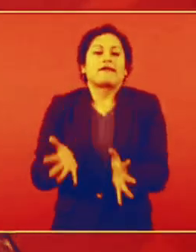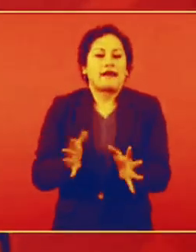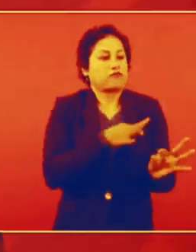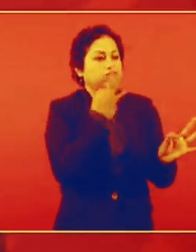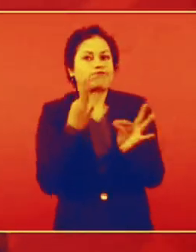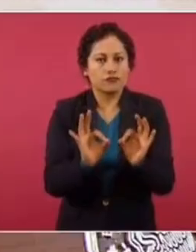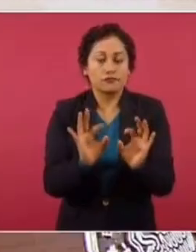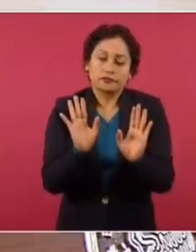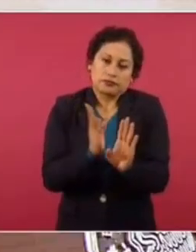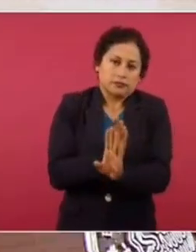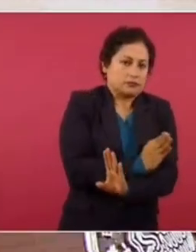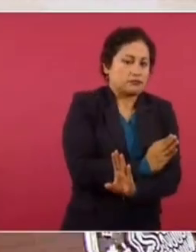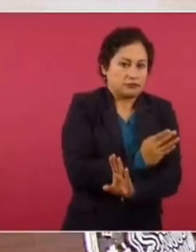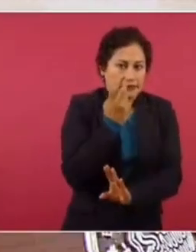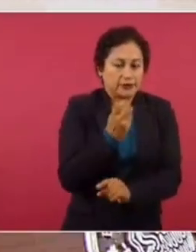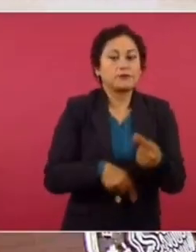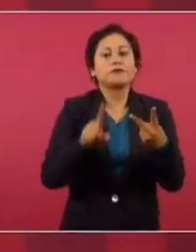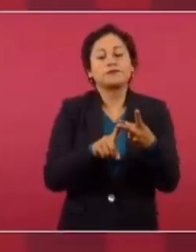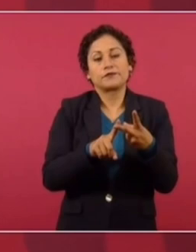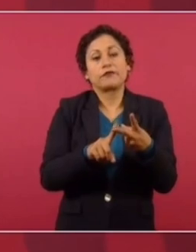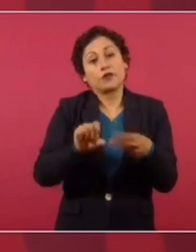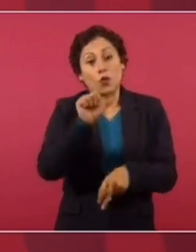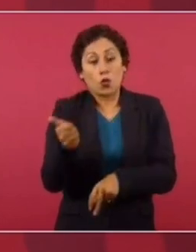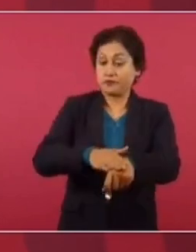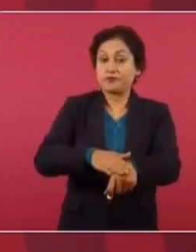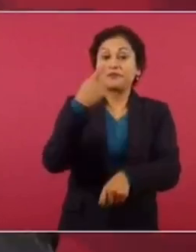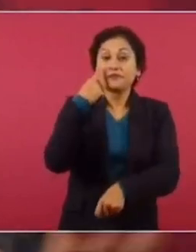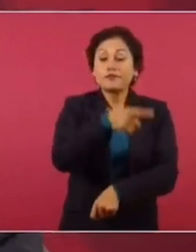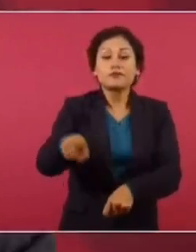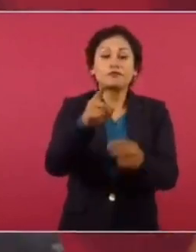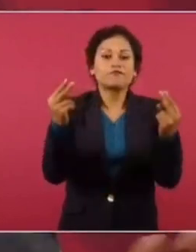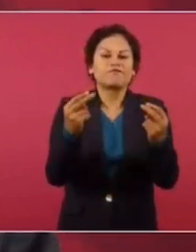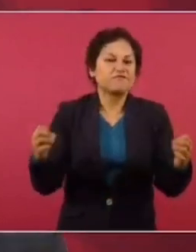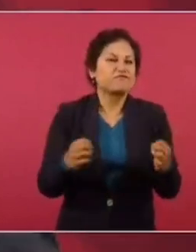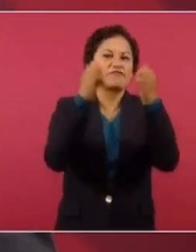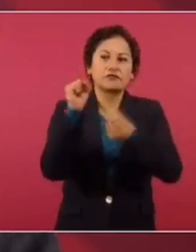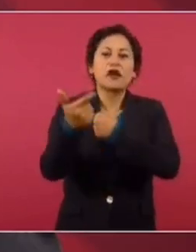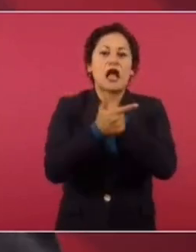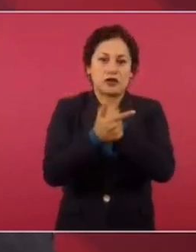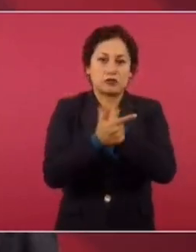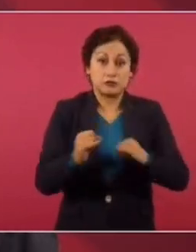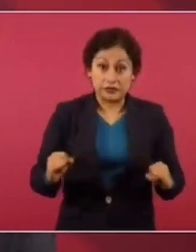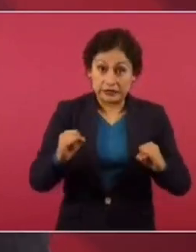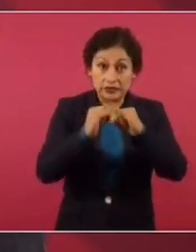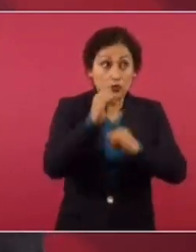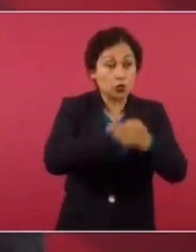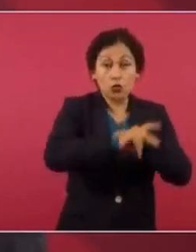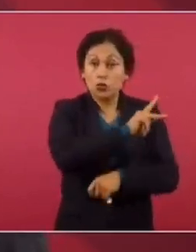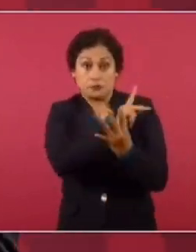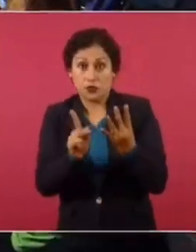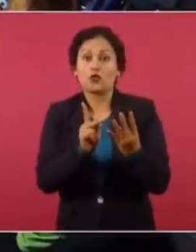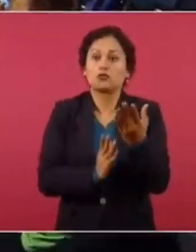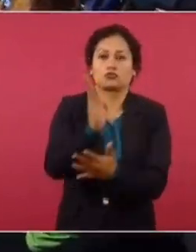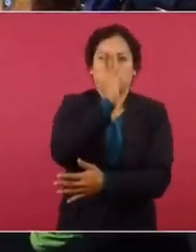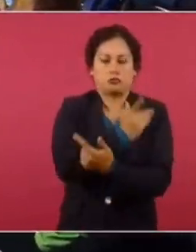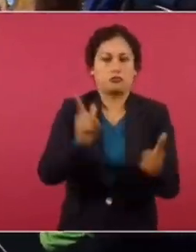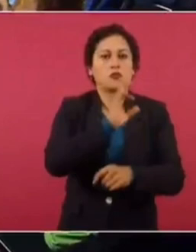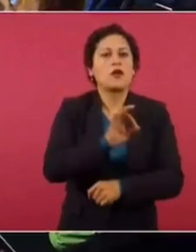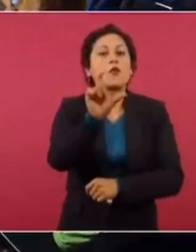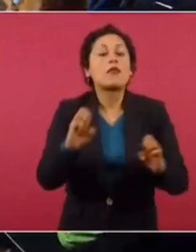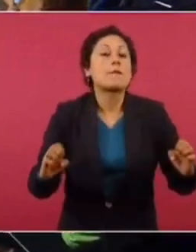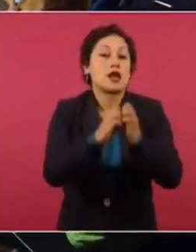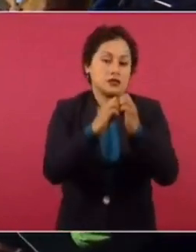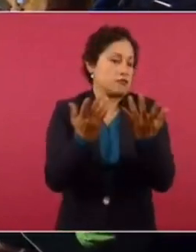el sistema de salud. Lo segundo es tomar en cuenta que en el caso de urgencias, todas las instituciones están obligadas a atender a los pacientes. Vamos a seguir